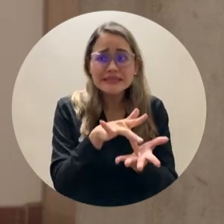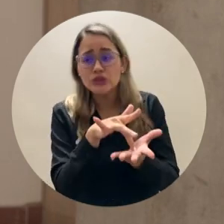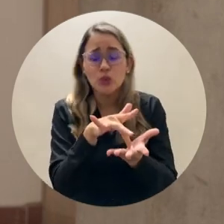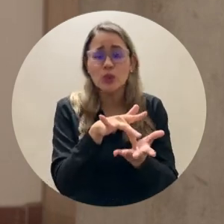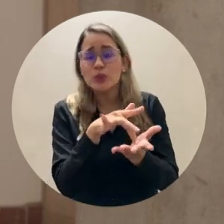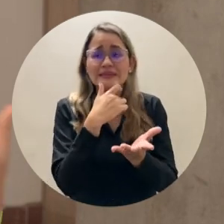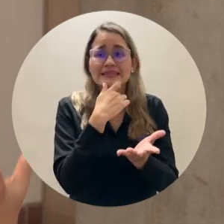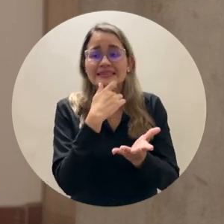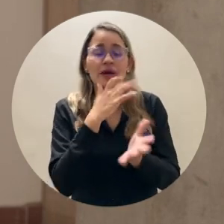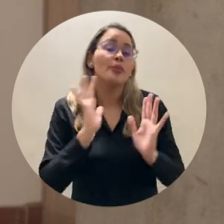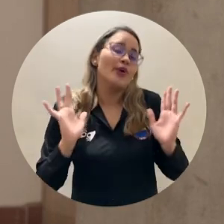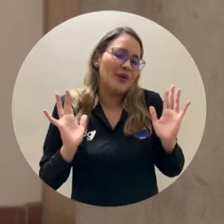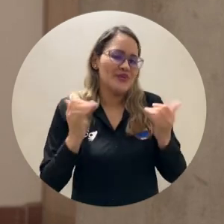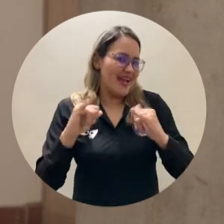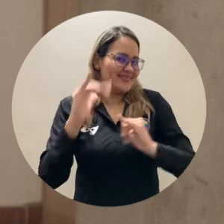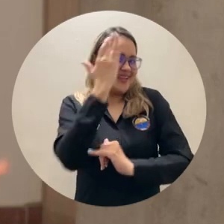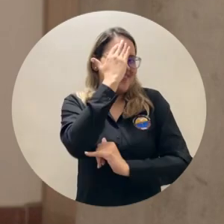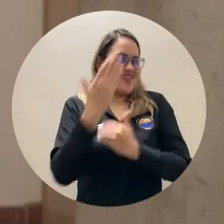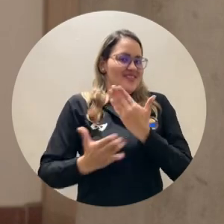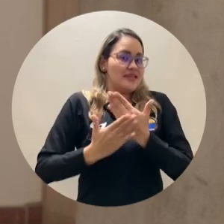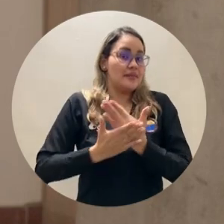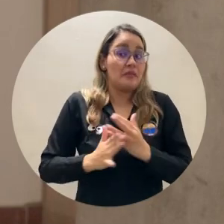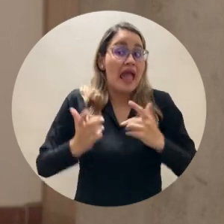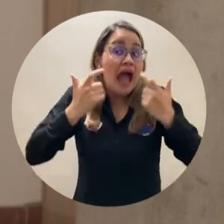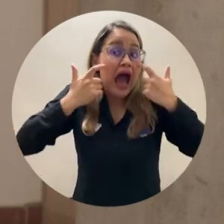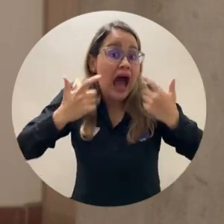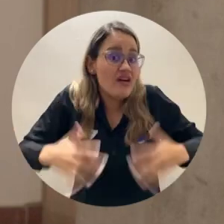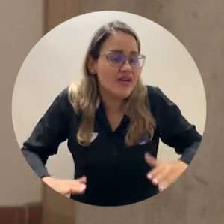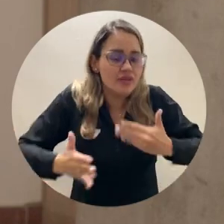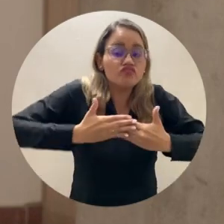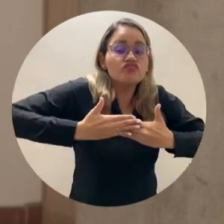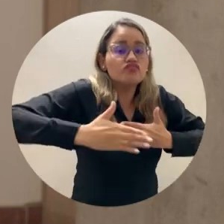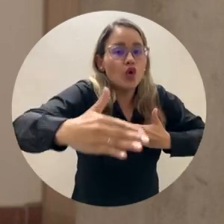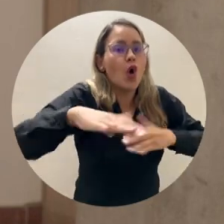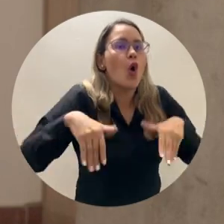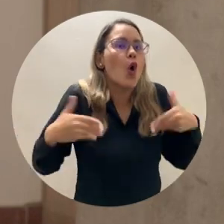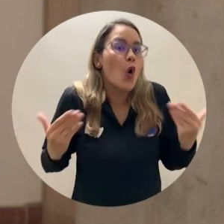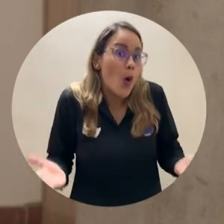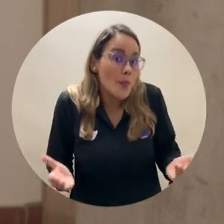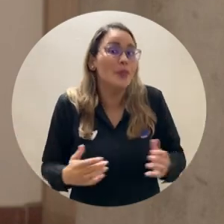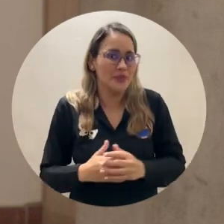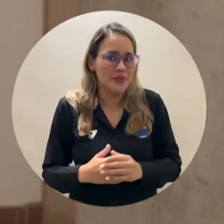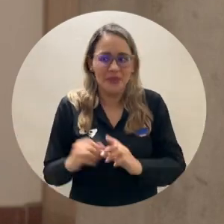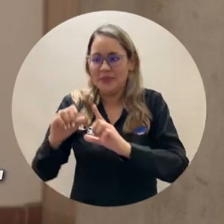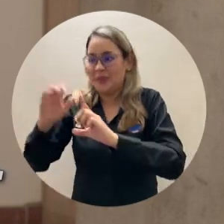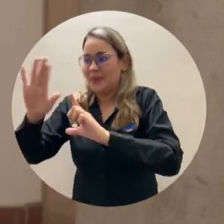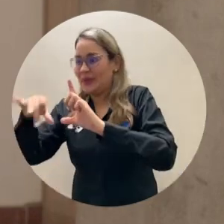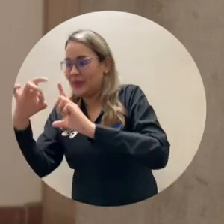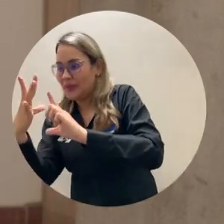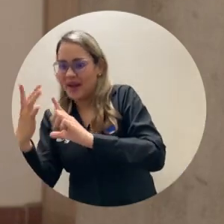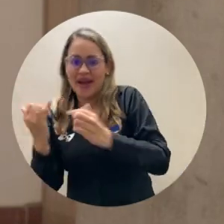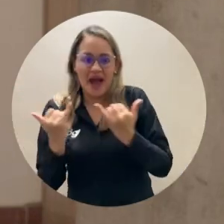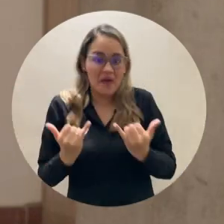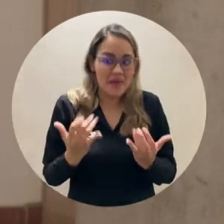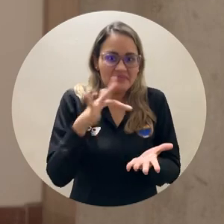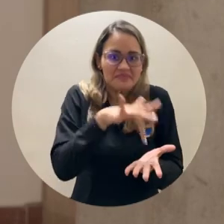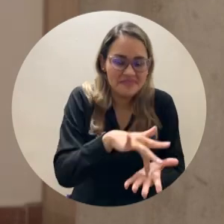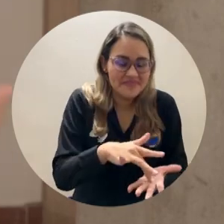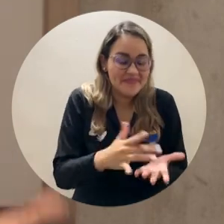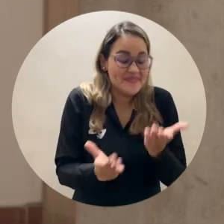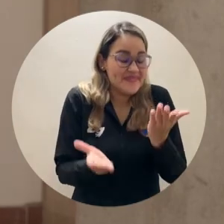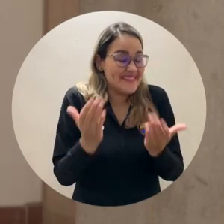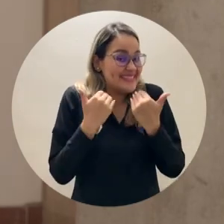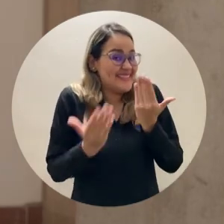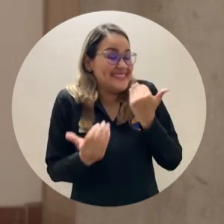incertidumbre de si este semestre se iba a dar de forma presencial. Lo más importante ahora es conocer cómo se dará esta transición de